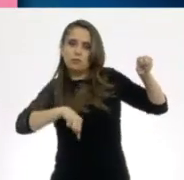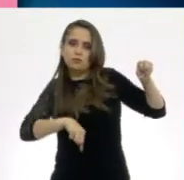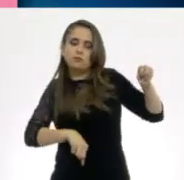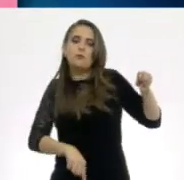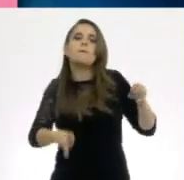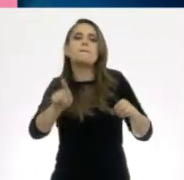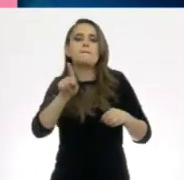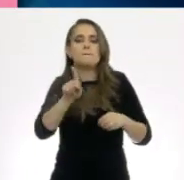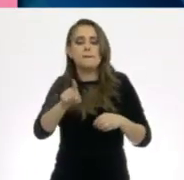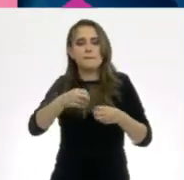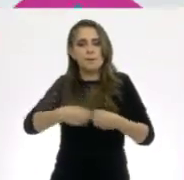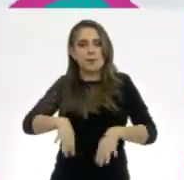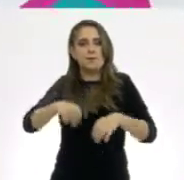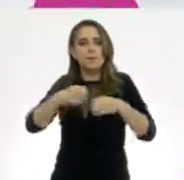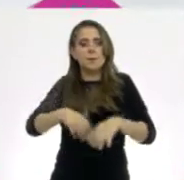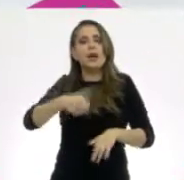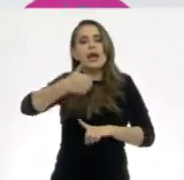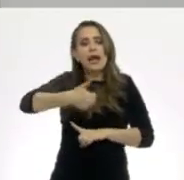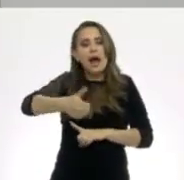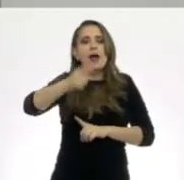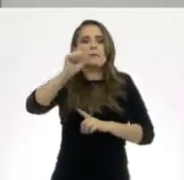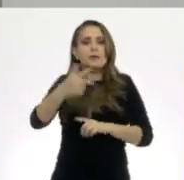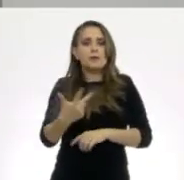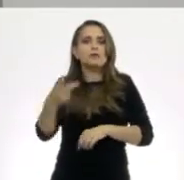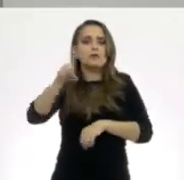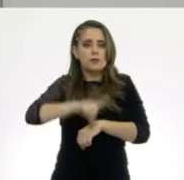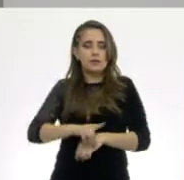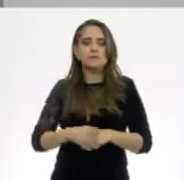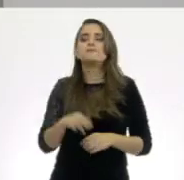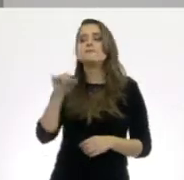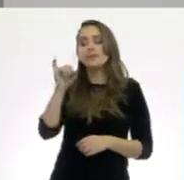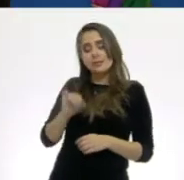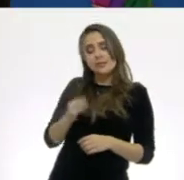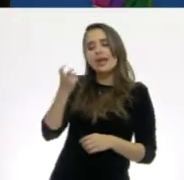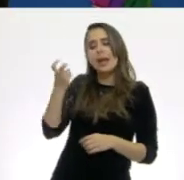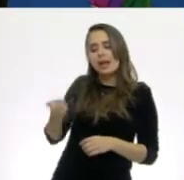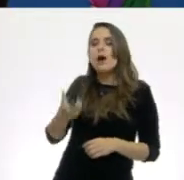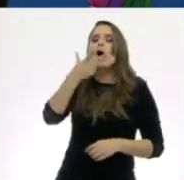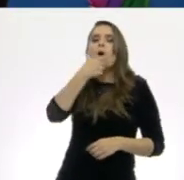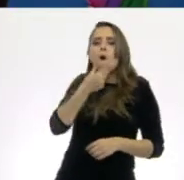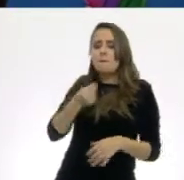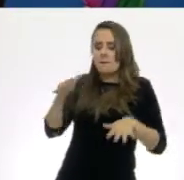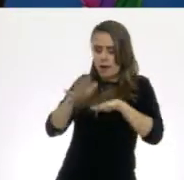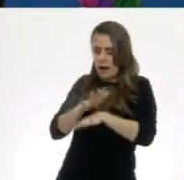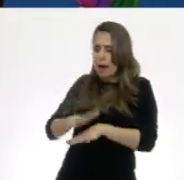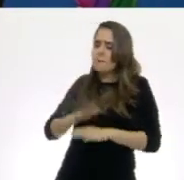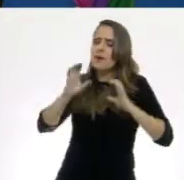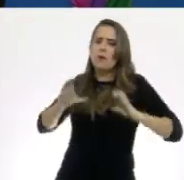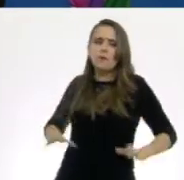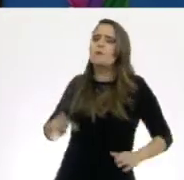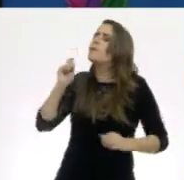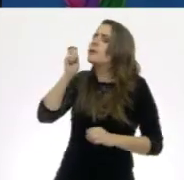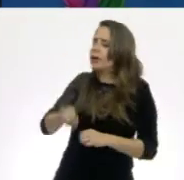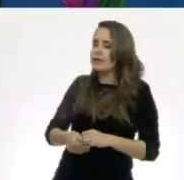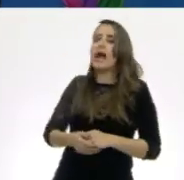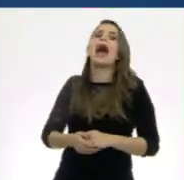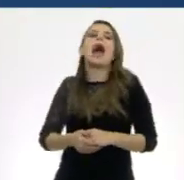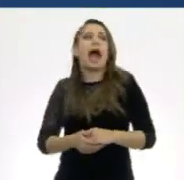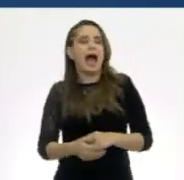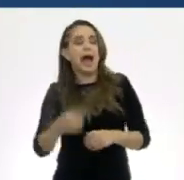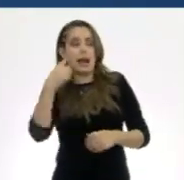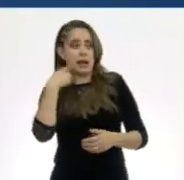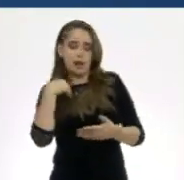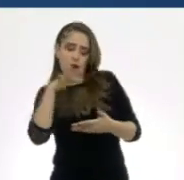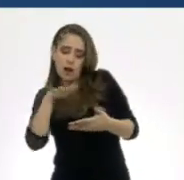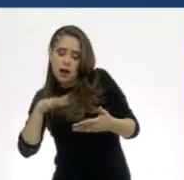días. Así es, Tom. ¿Y en los hombres? ¿Qué cambios ocurren, Tom? A ver, recuérdanos. Ah, pues según el libro, en los